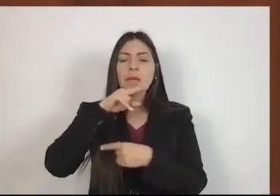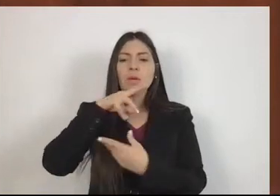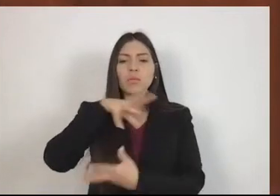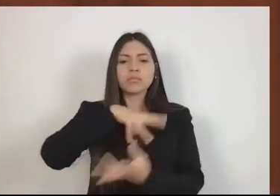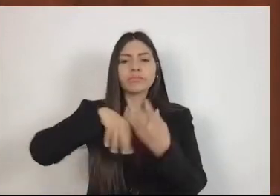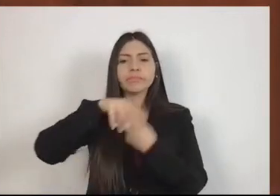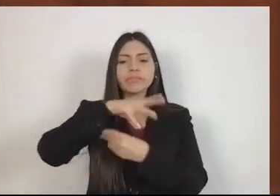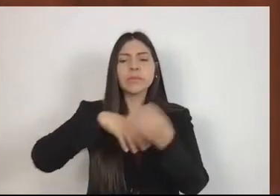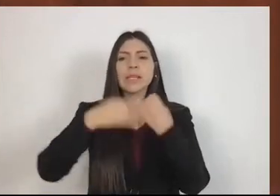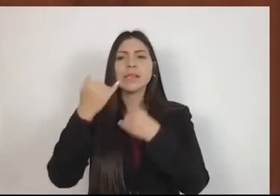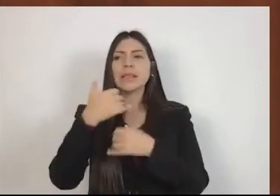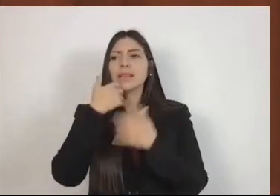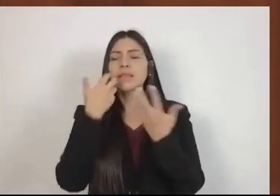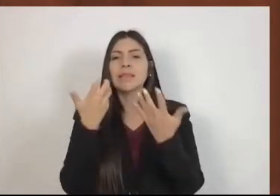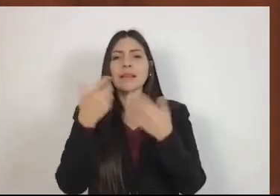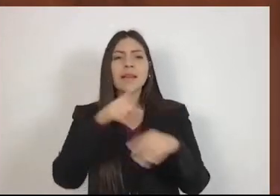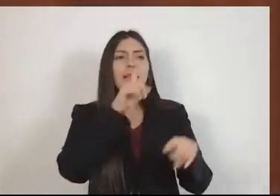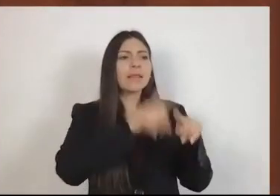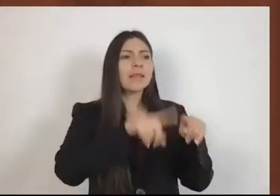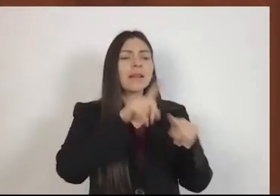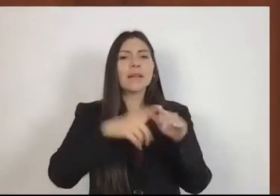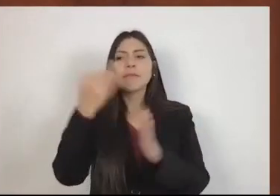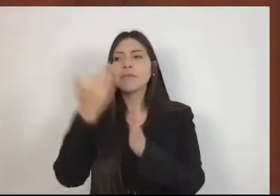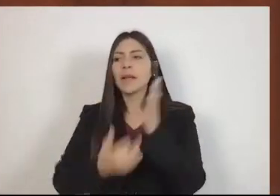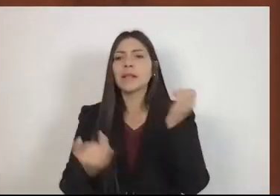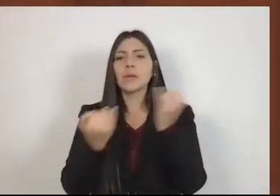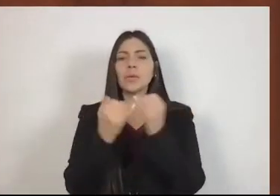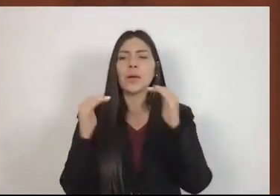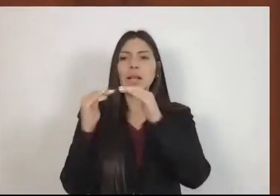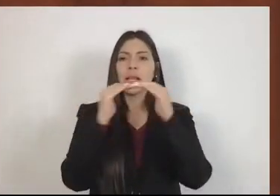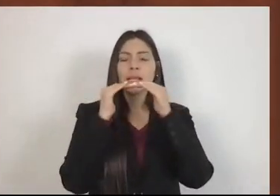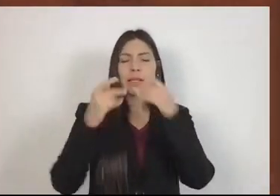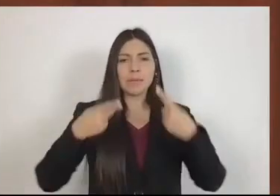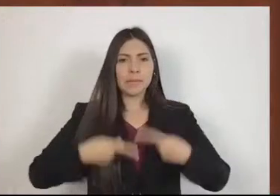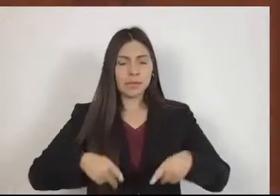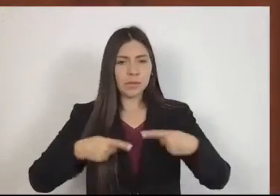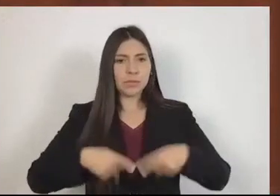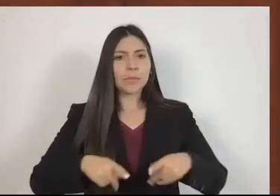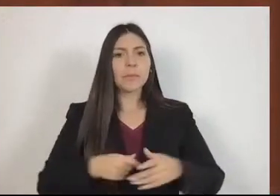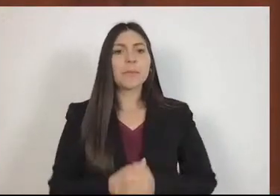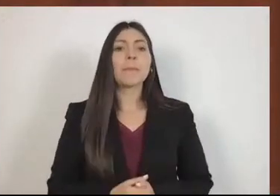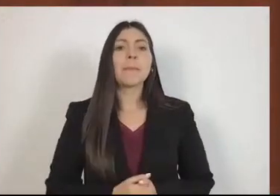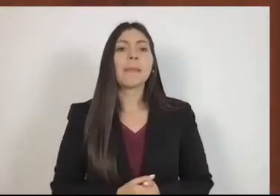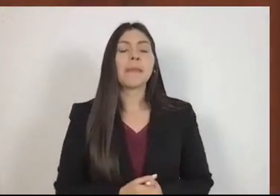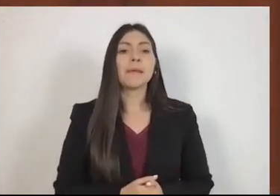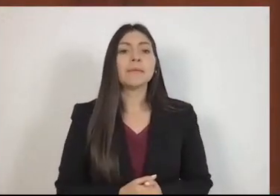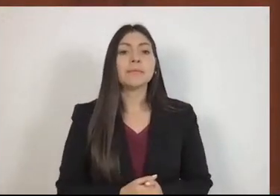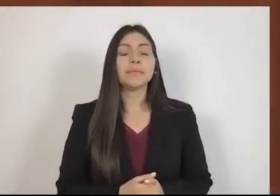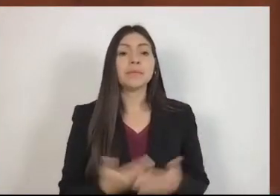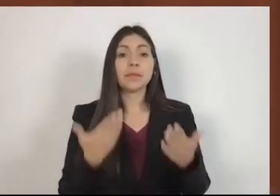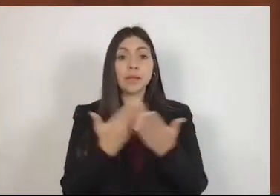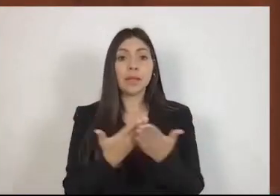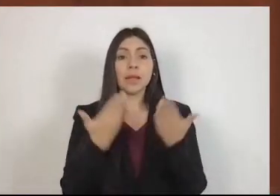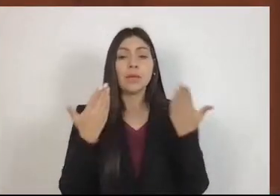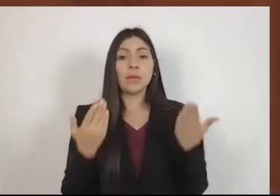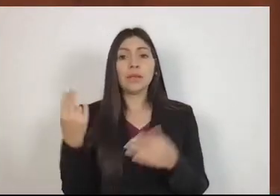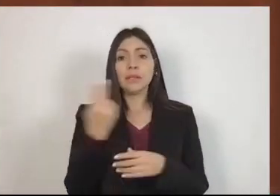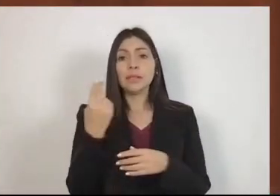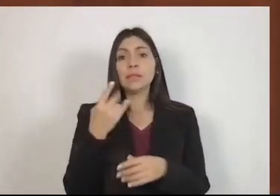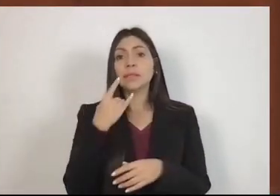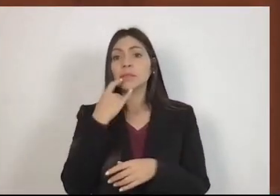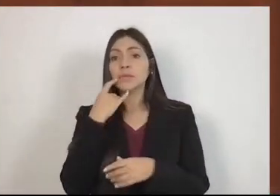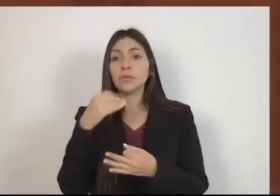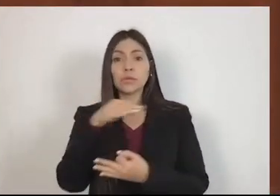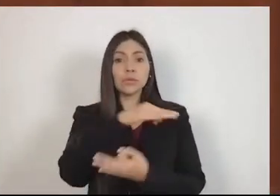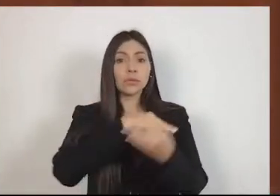desigualdades sociales. En este sentido, para realizar un esfuerzo integral, se sumó